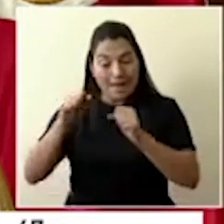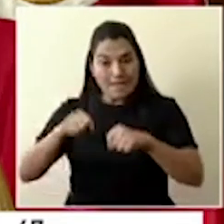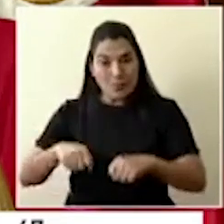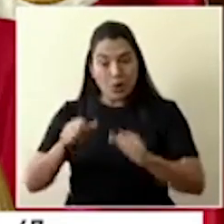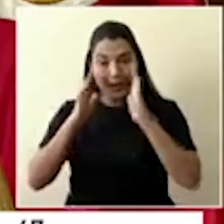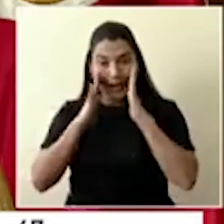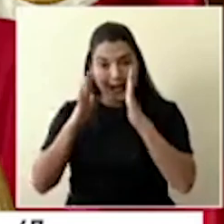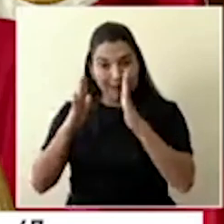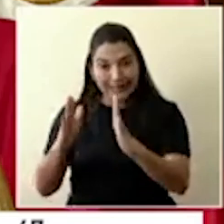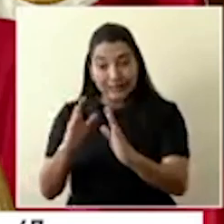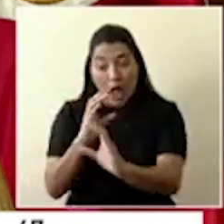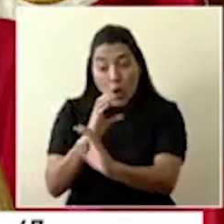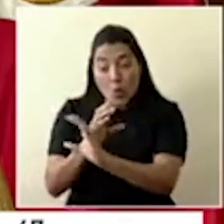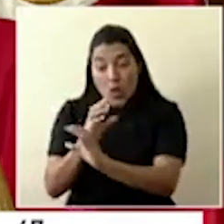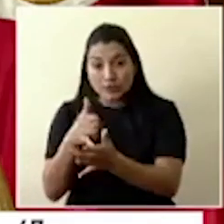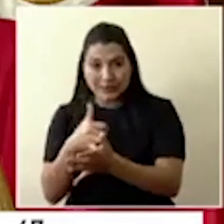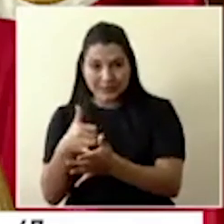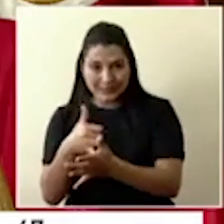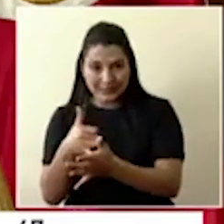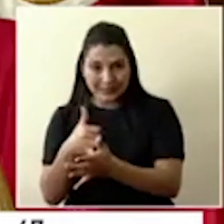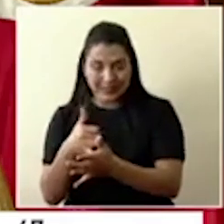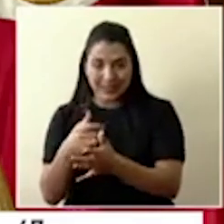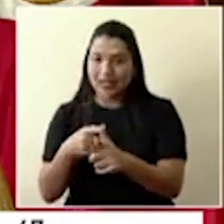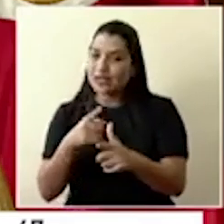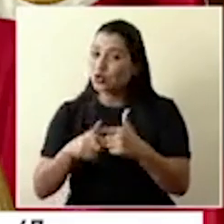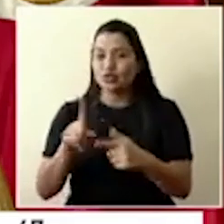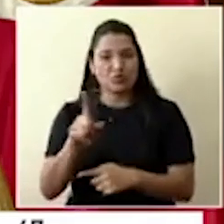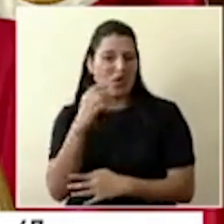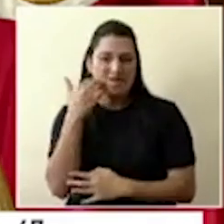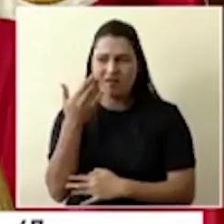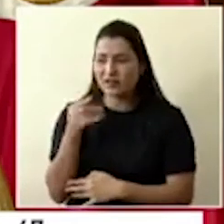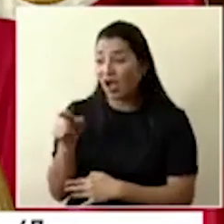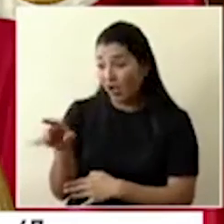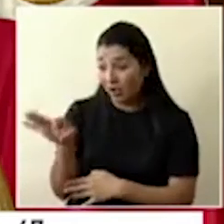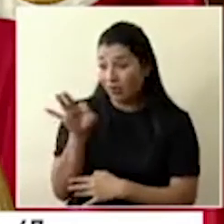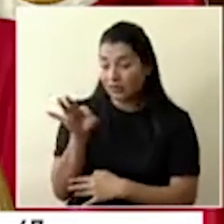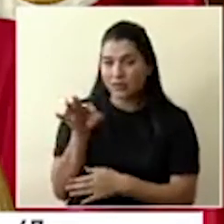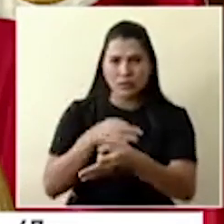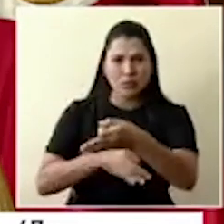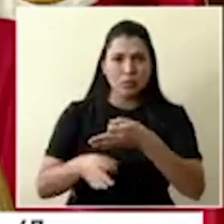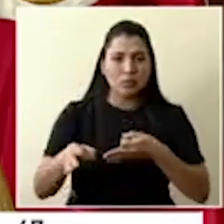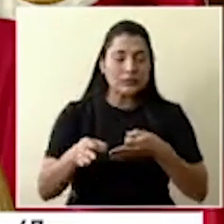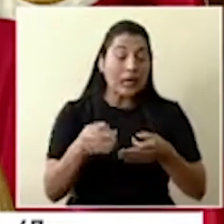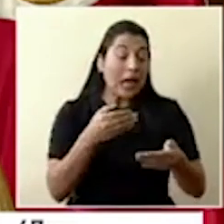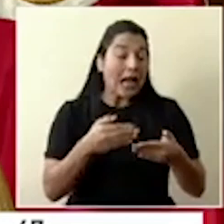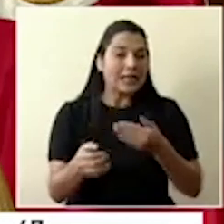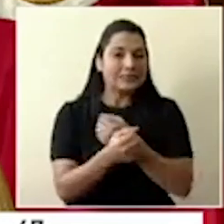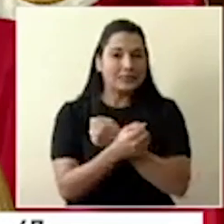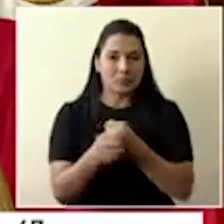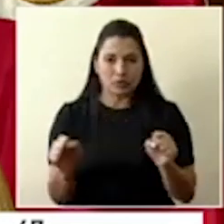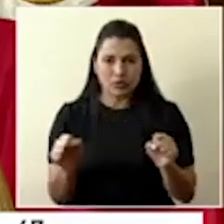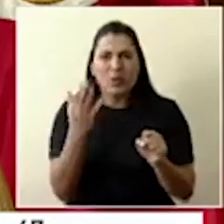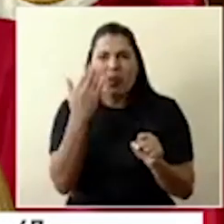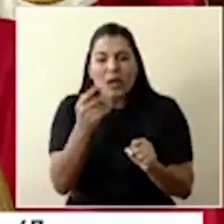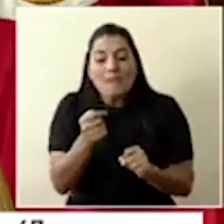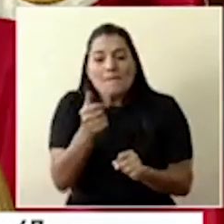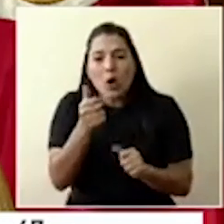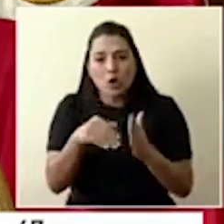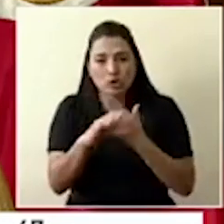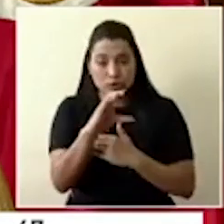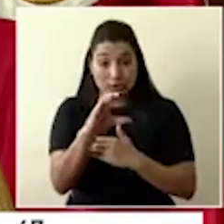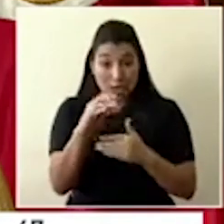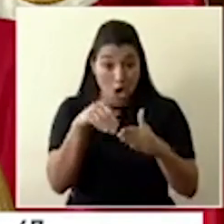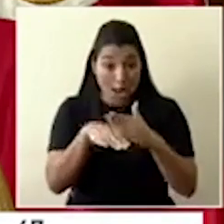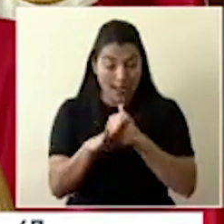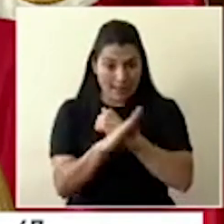de cuidados críticos no es fácil de sustituir. Diría que es casi imposible. Pero, en general, lo que